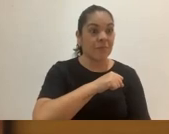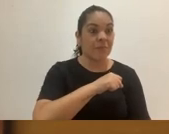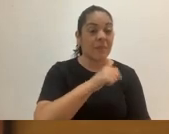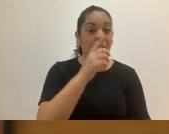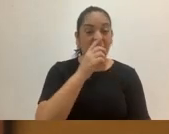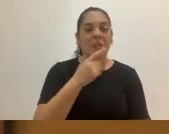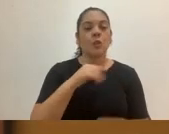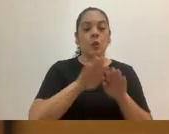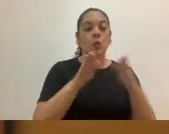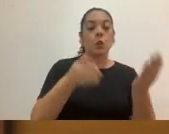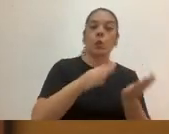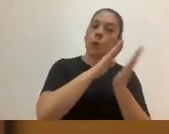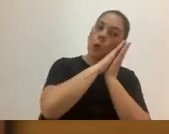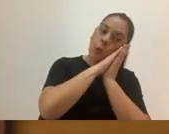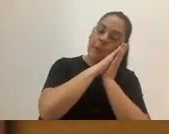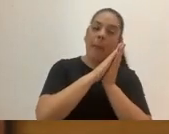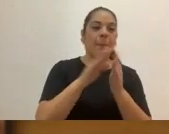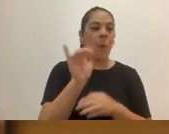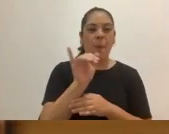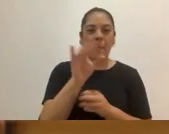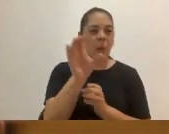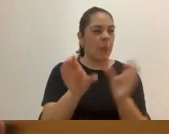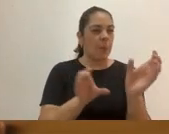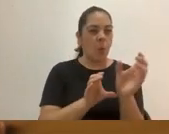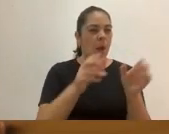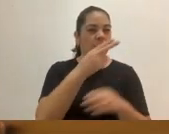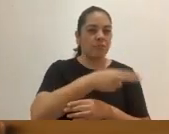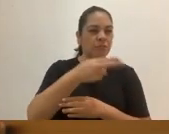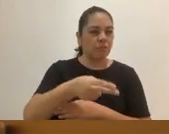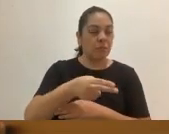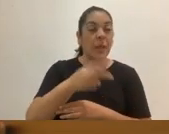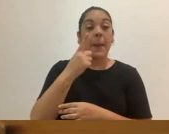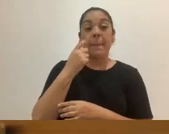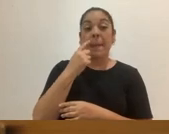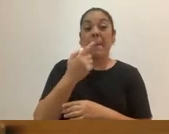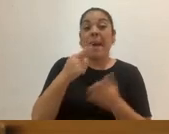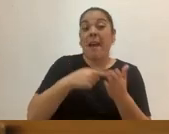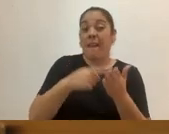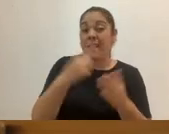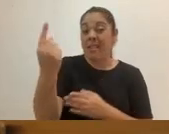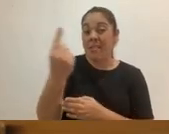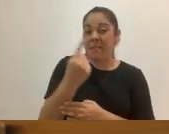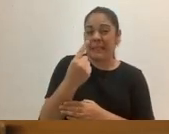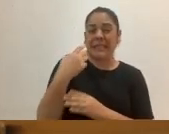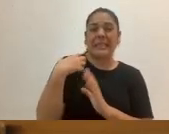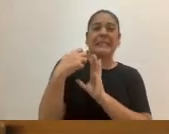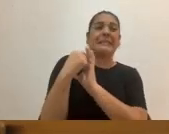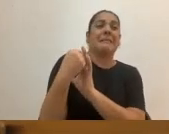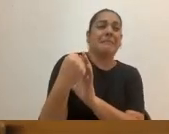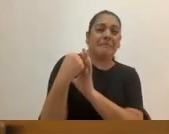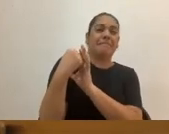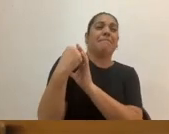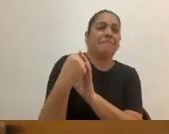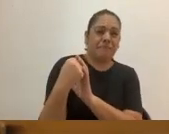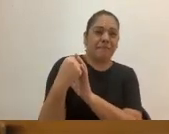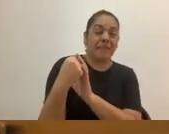camitas en la misma habitación. Mi padre a veces venía y me llevaba a la fuerza. Un día mi